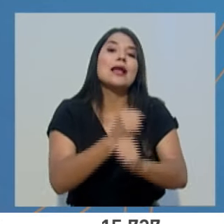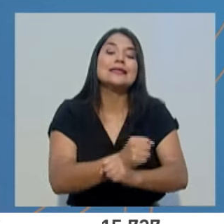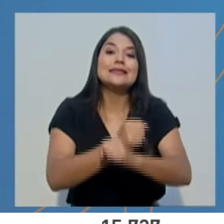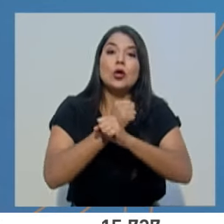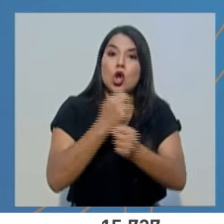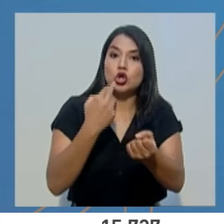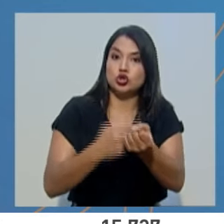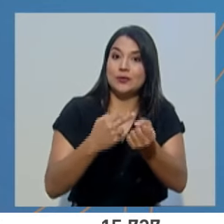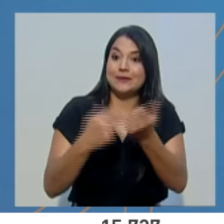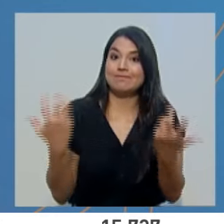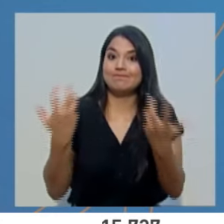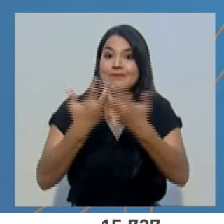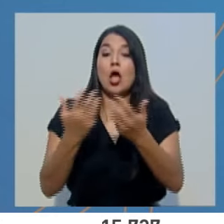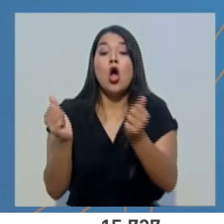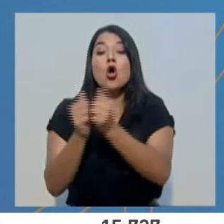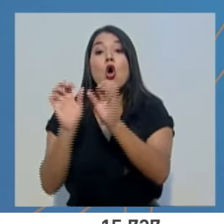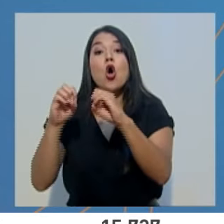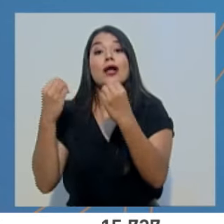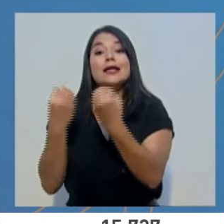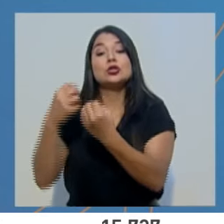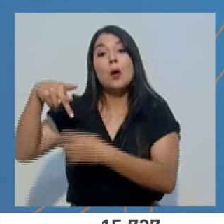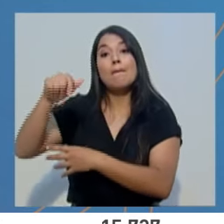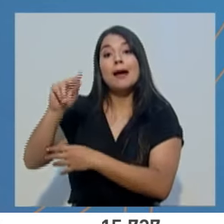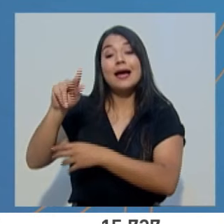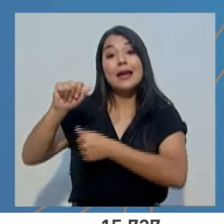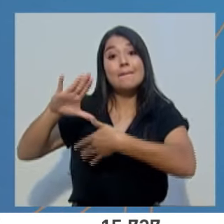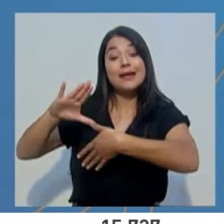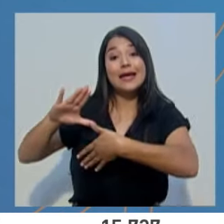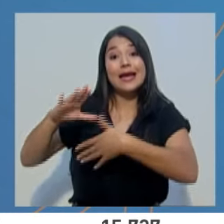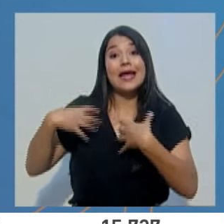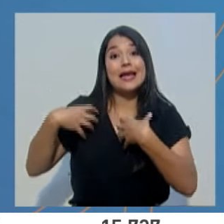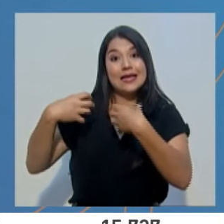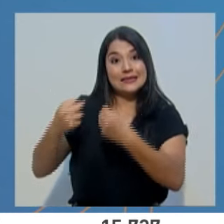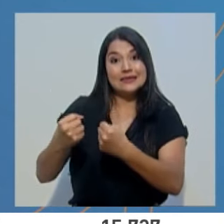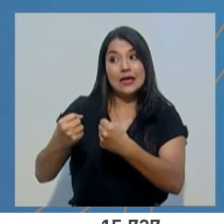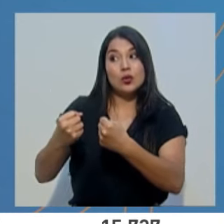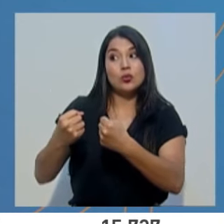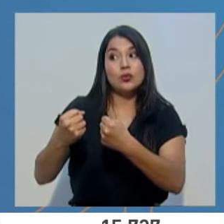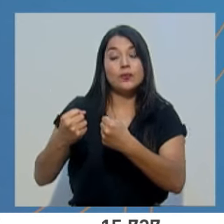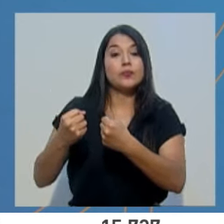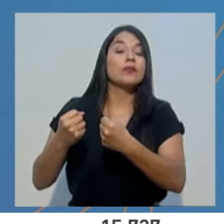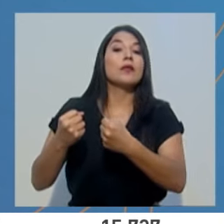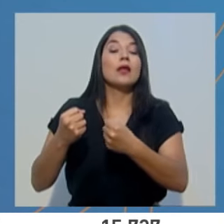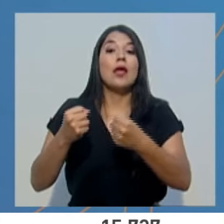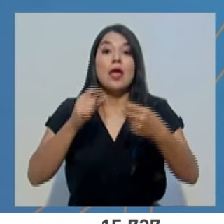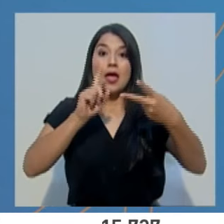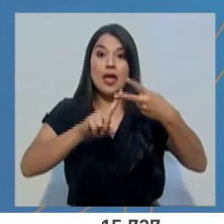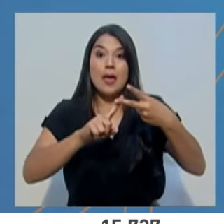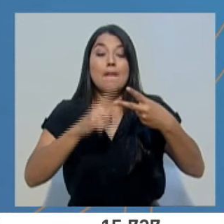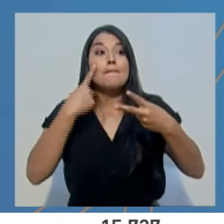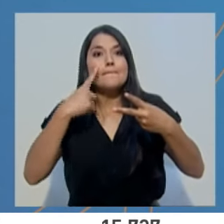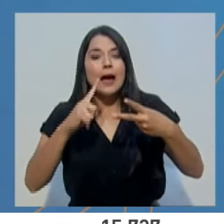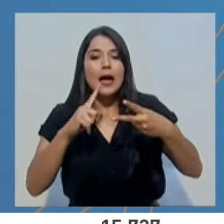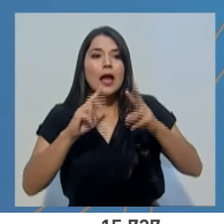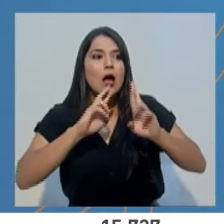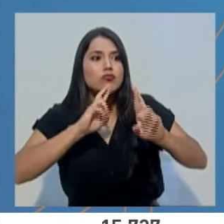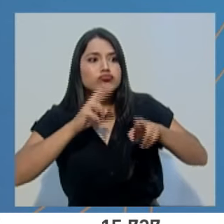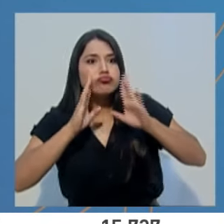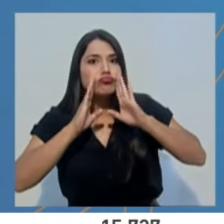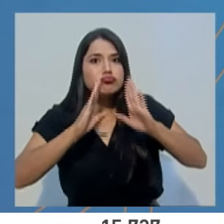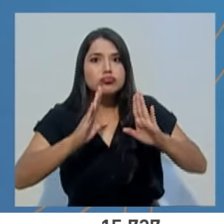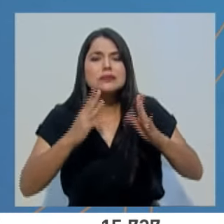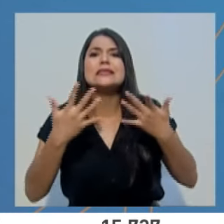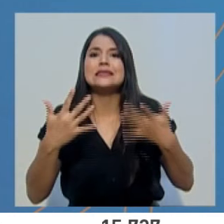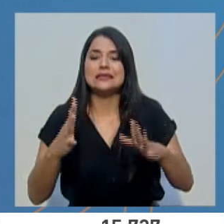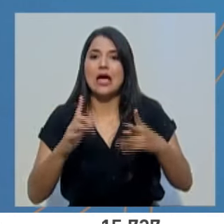hospitalaria de la Organización Panamericana de la Salud. En preparativos y respuestas a emergencias, hemos